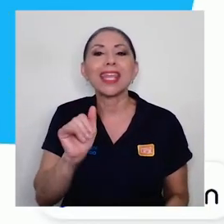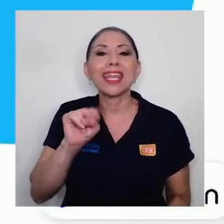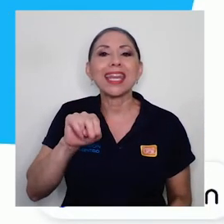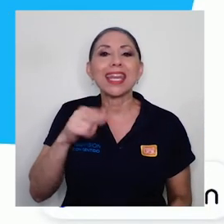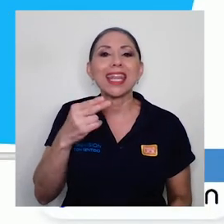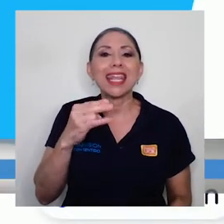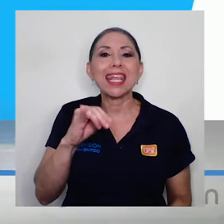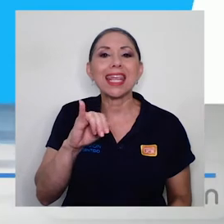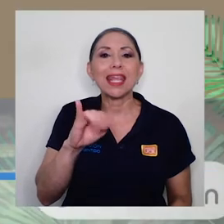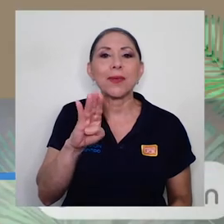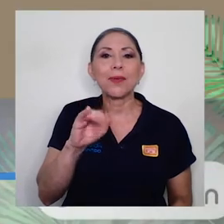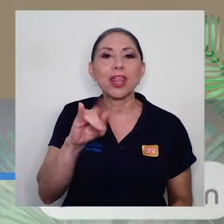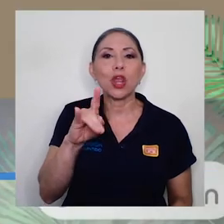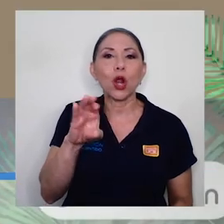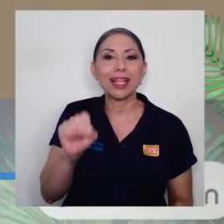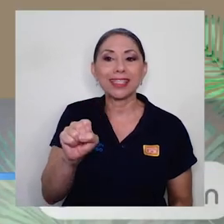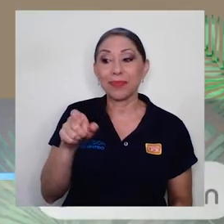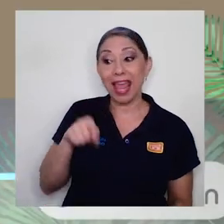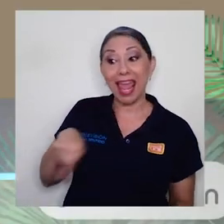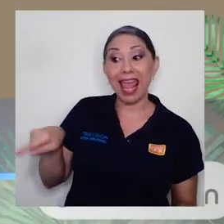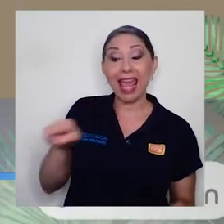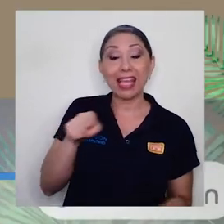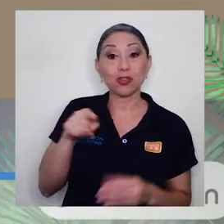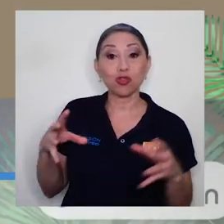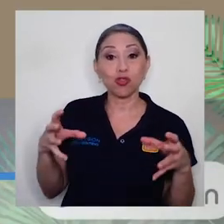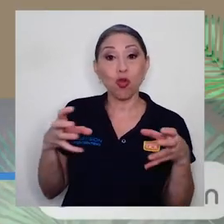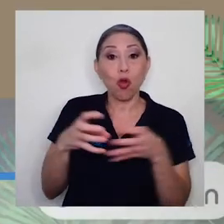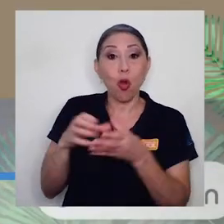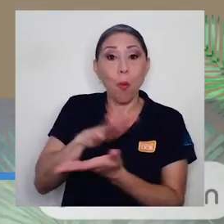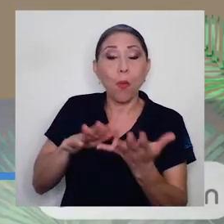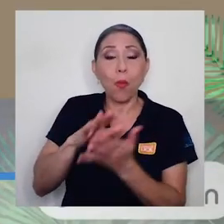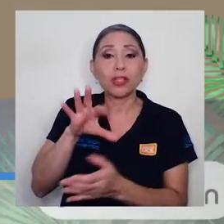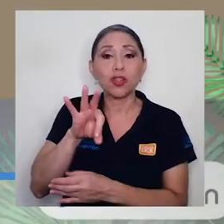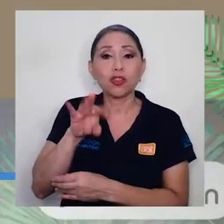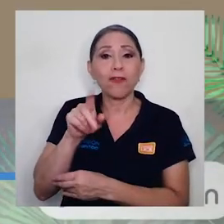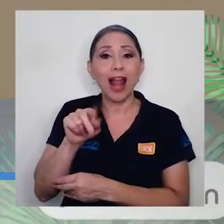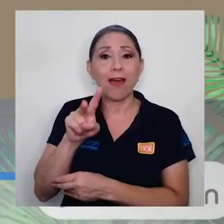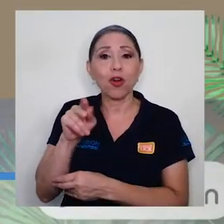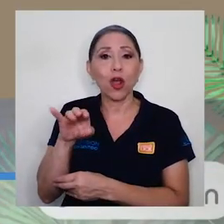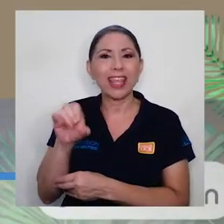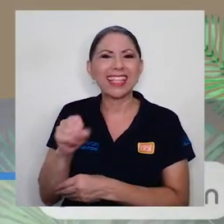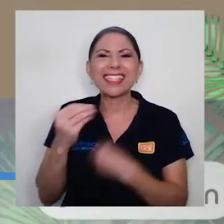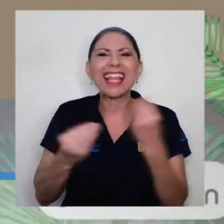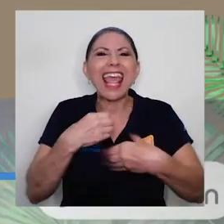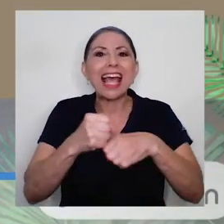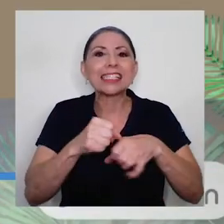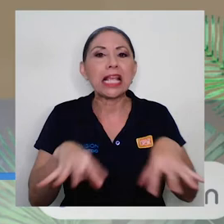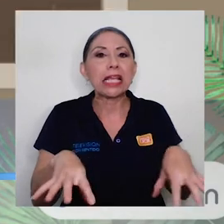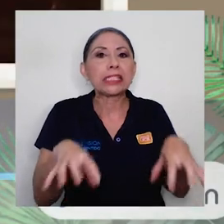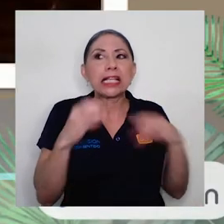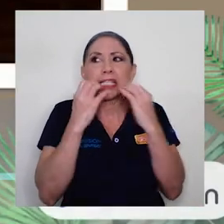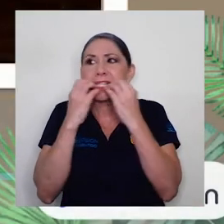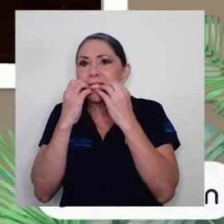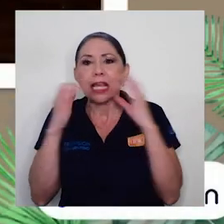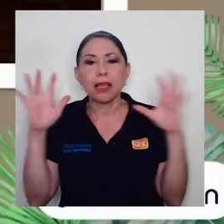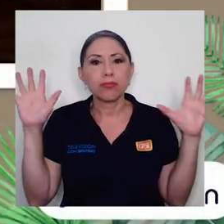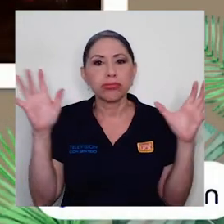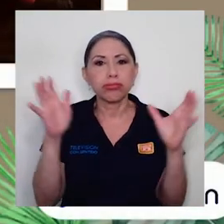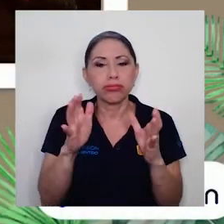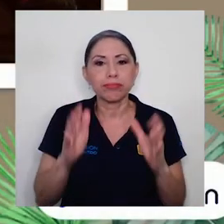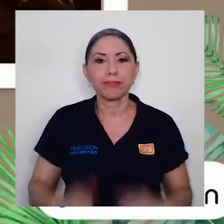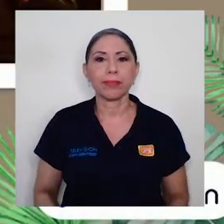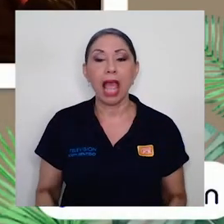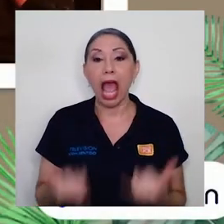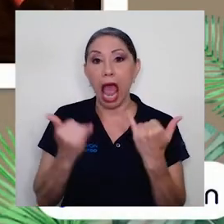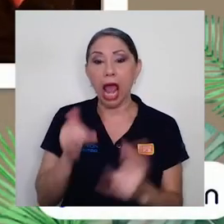Lo que hacen estos compuestos flavonoides, según el estudiante, es minimizar el estrés y la ansiedad. Bueno, ante la